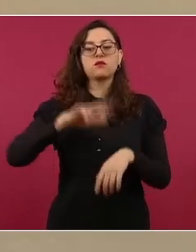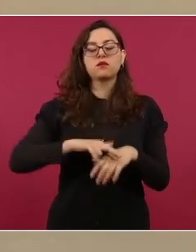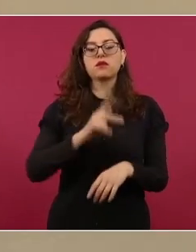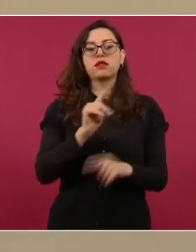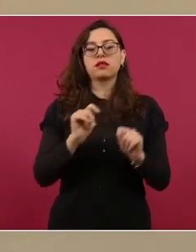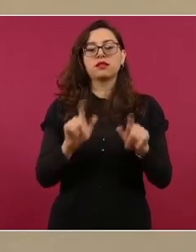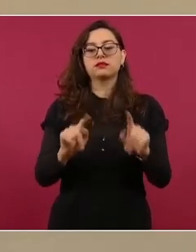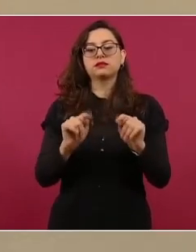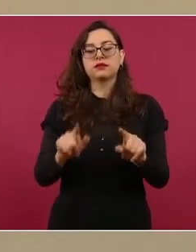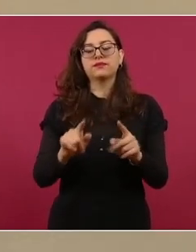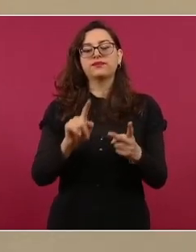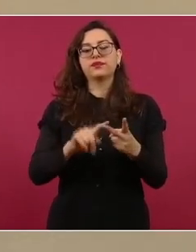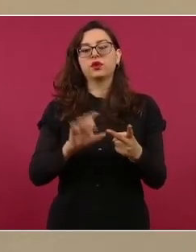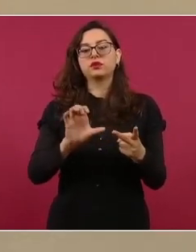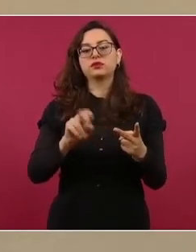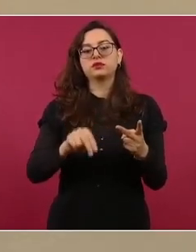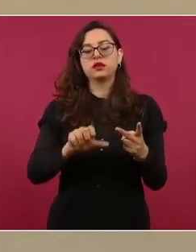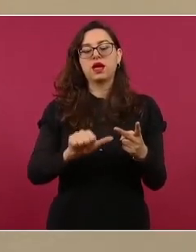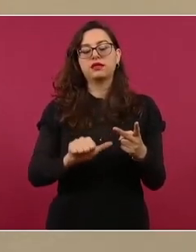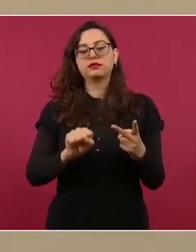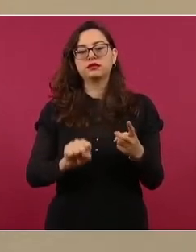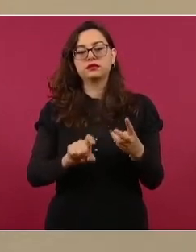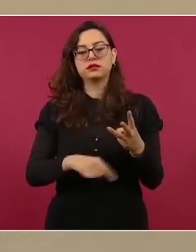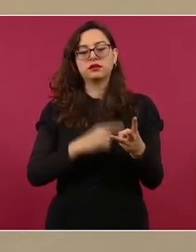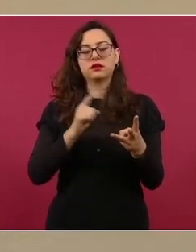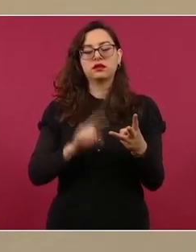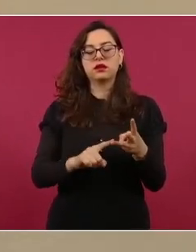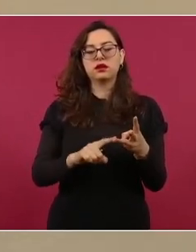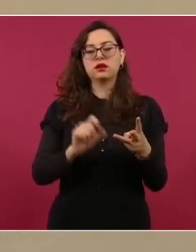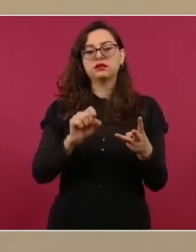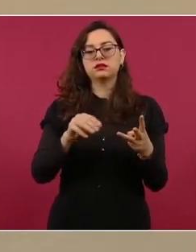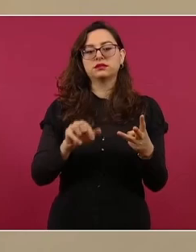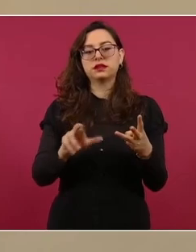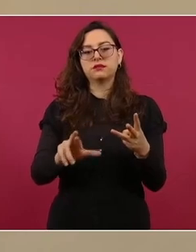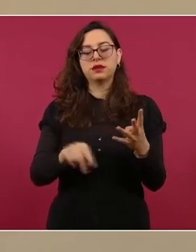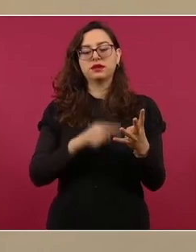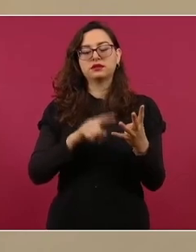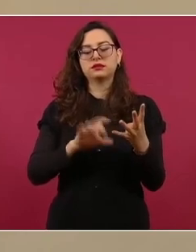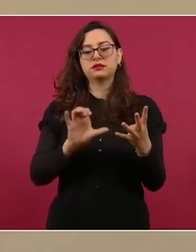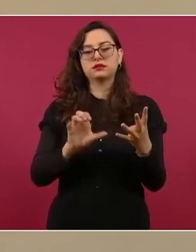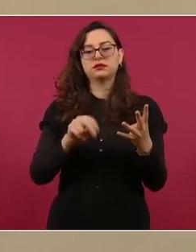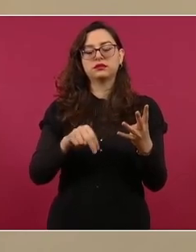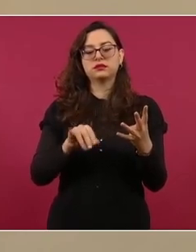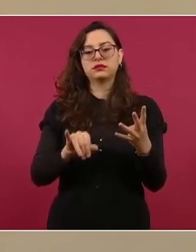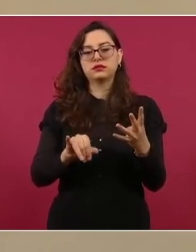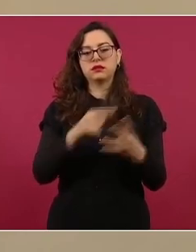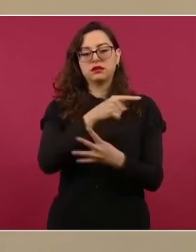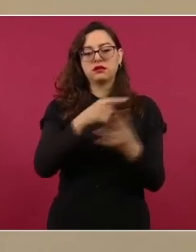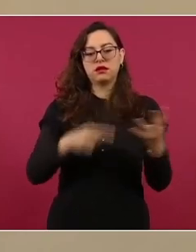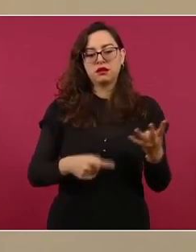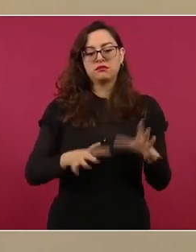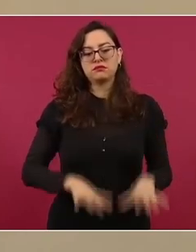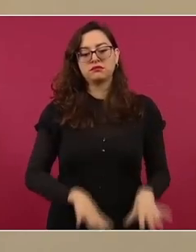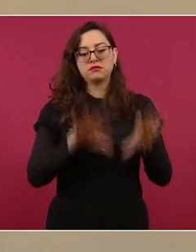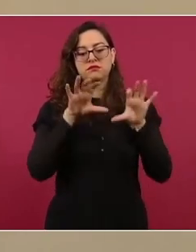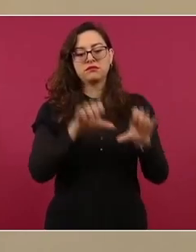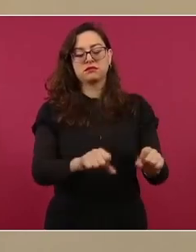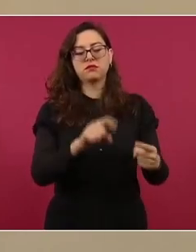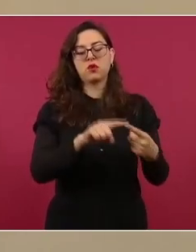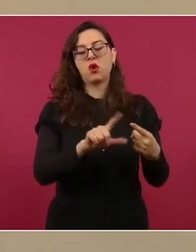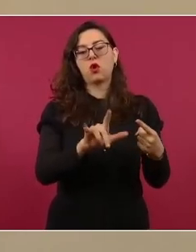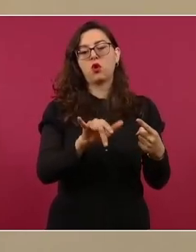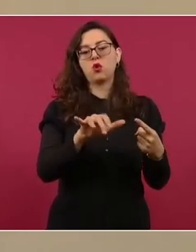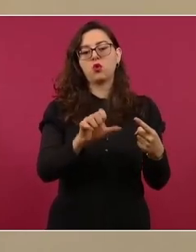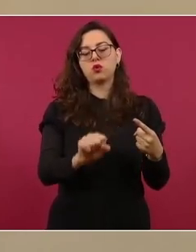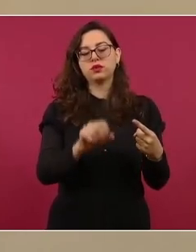Antisecuestros, la Secretaría de la Marina y el Centro Nacional de Inteligencia. Se logró la detención de Luis N., alias Don